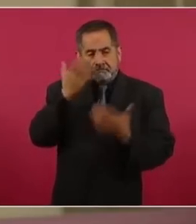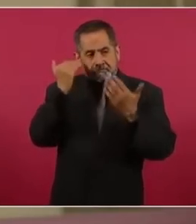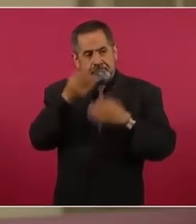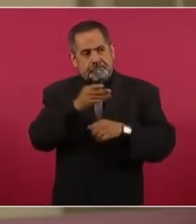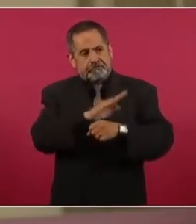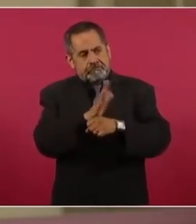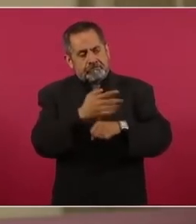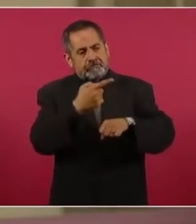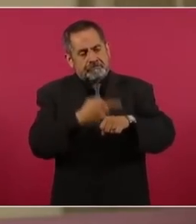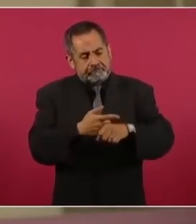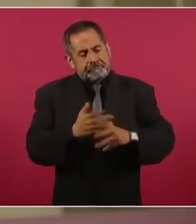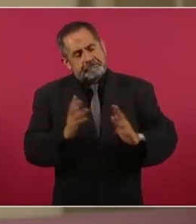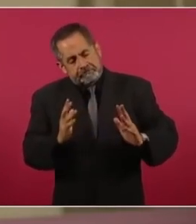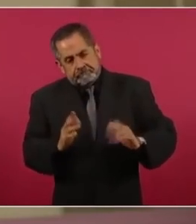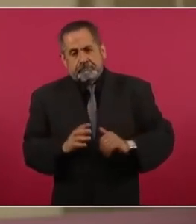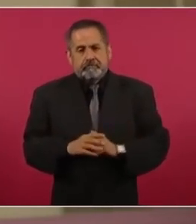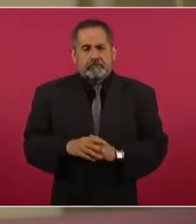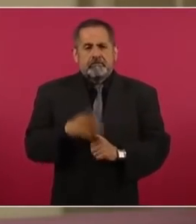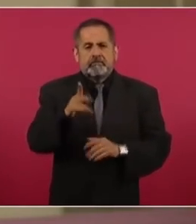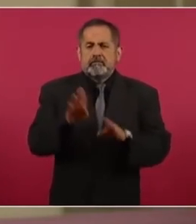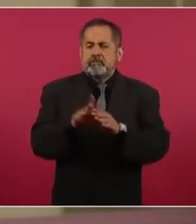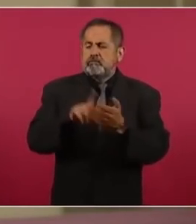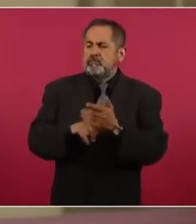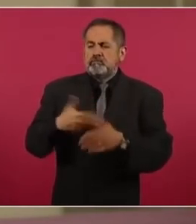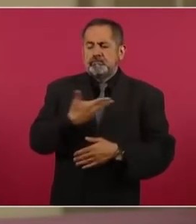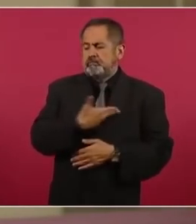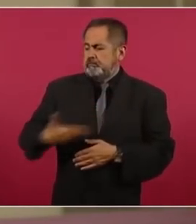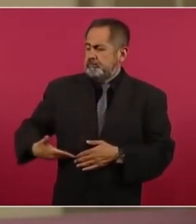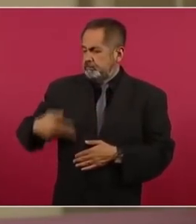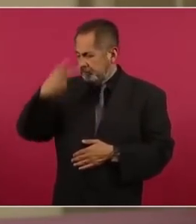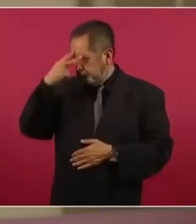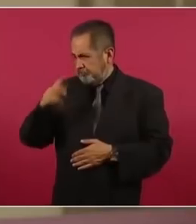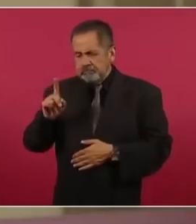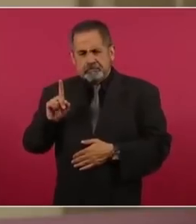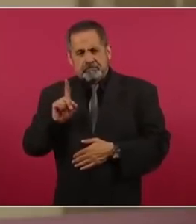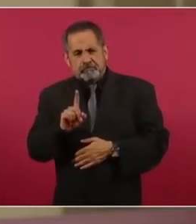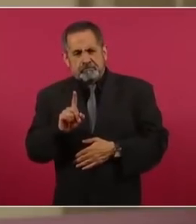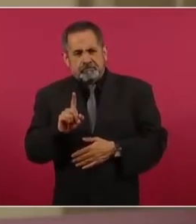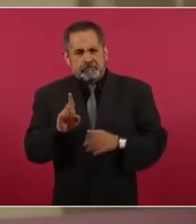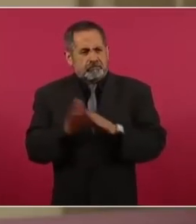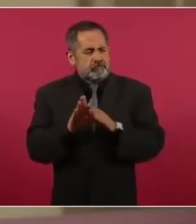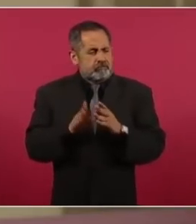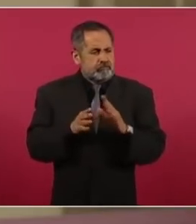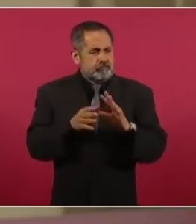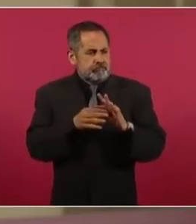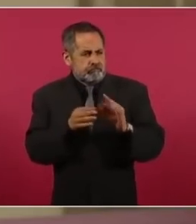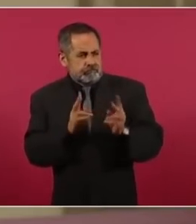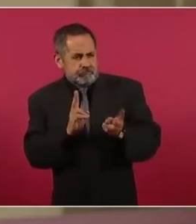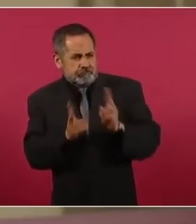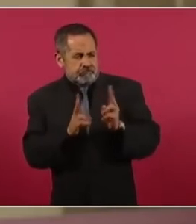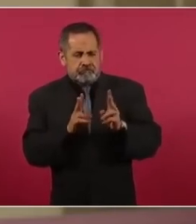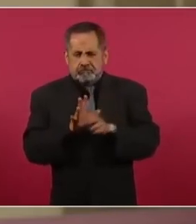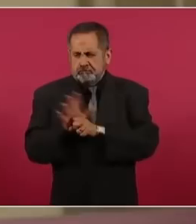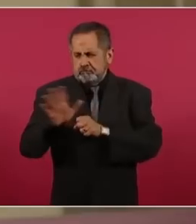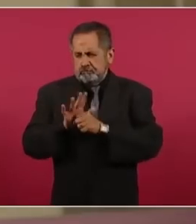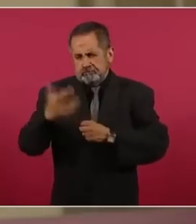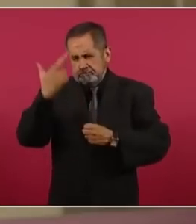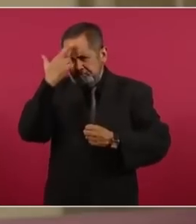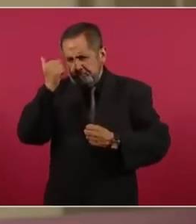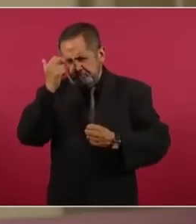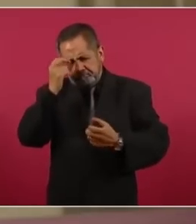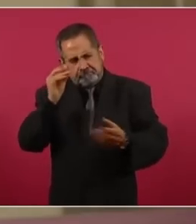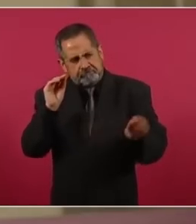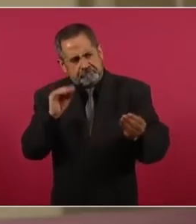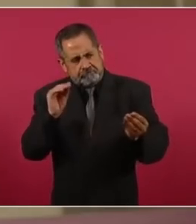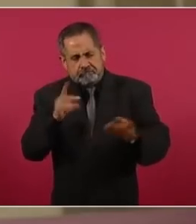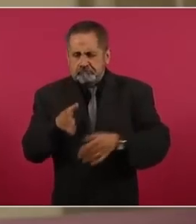pero ¿cómo lidia el presidente de México, cómo esgrime, cómo argumenta y